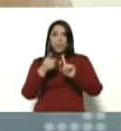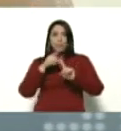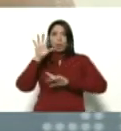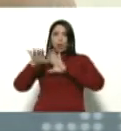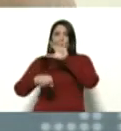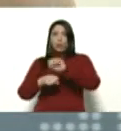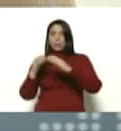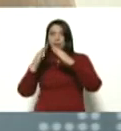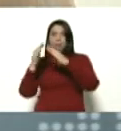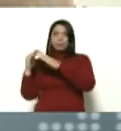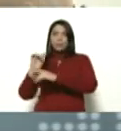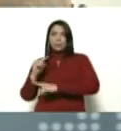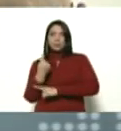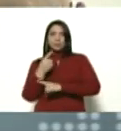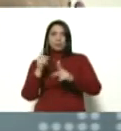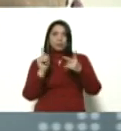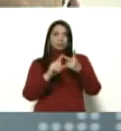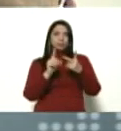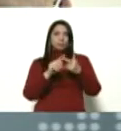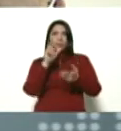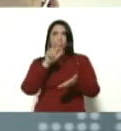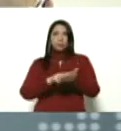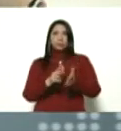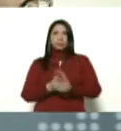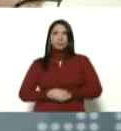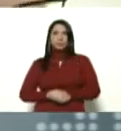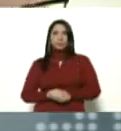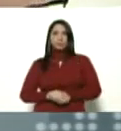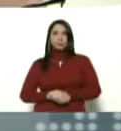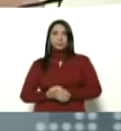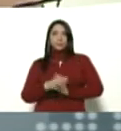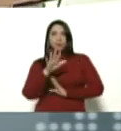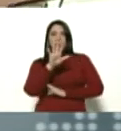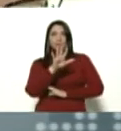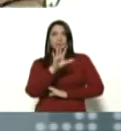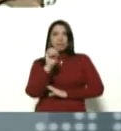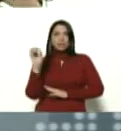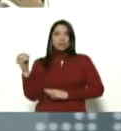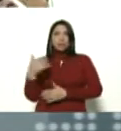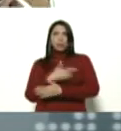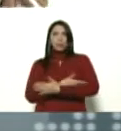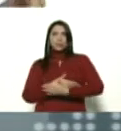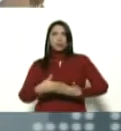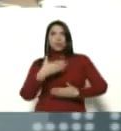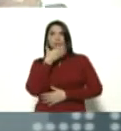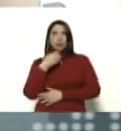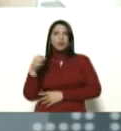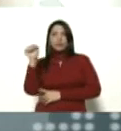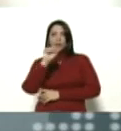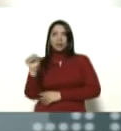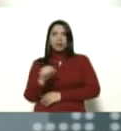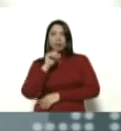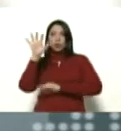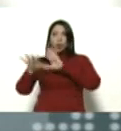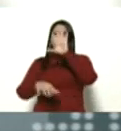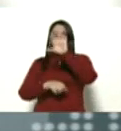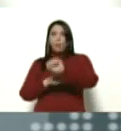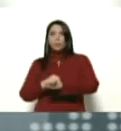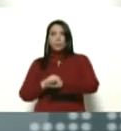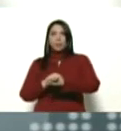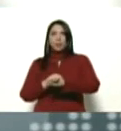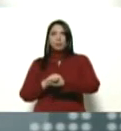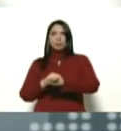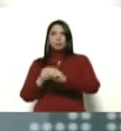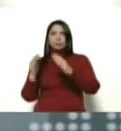vivienda principal apruebo llevarla a 500 millones de bolívares para la adquisición de vivienda principal